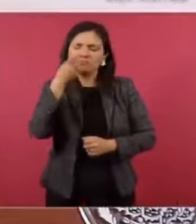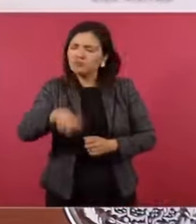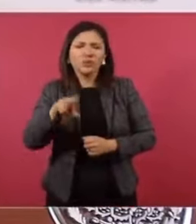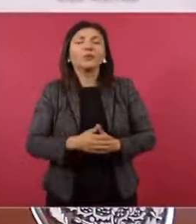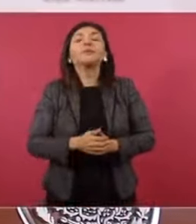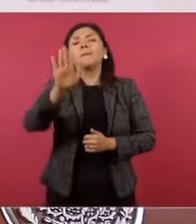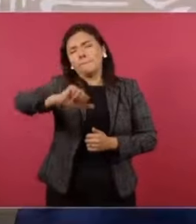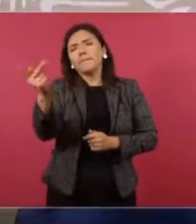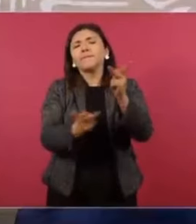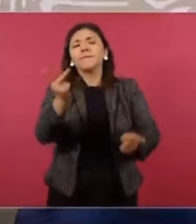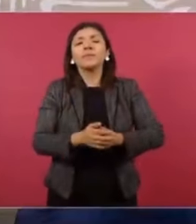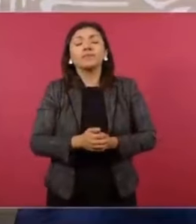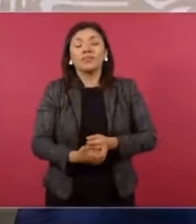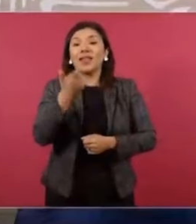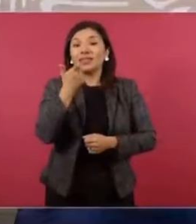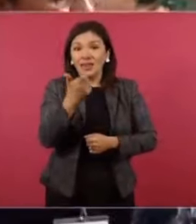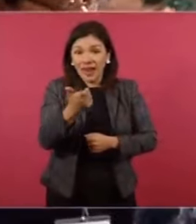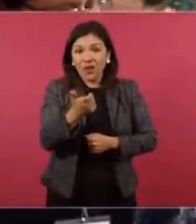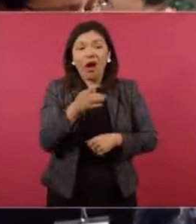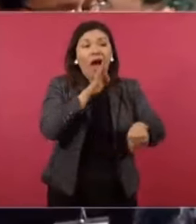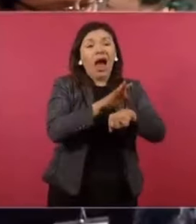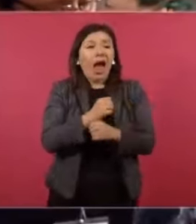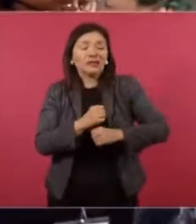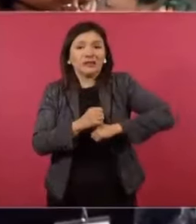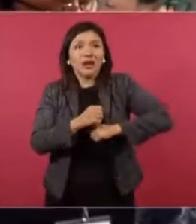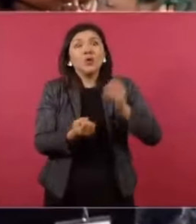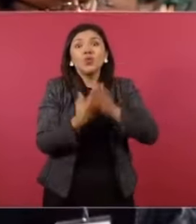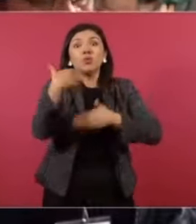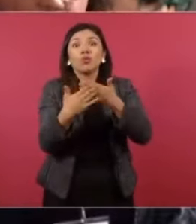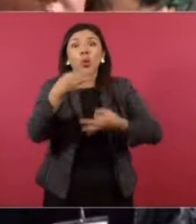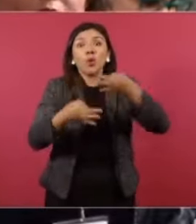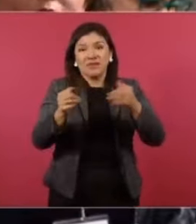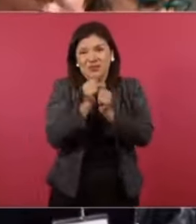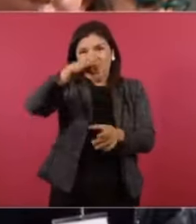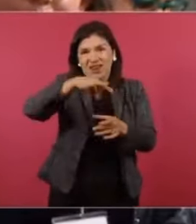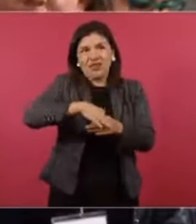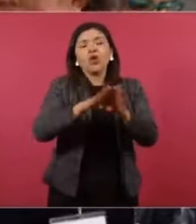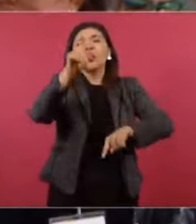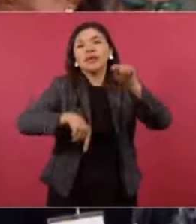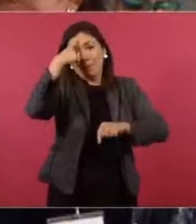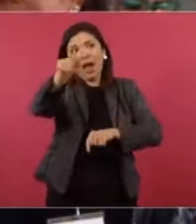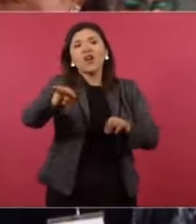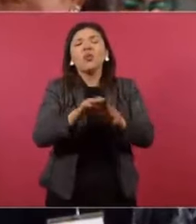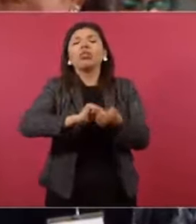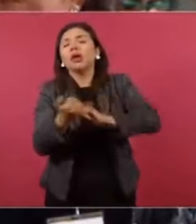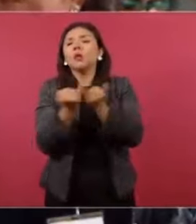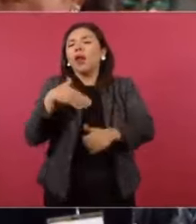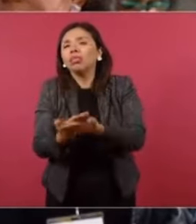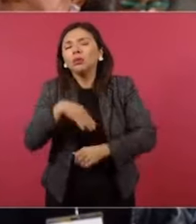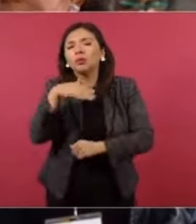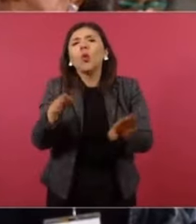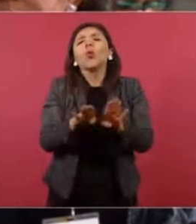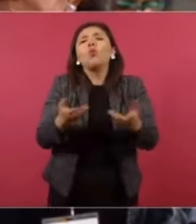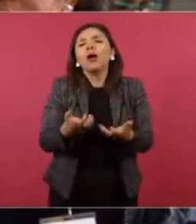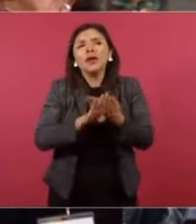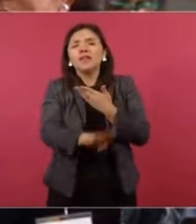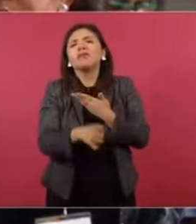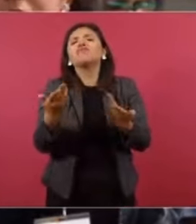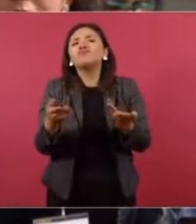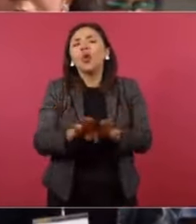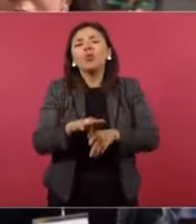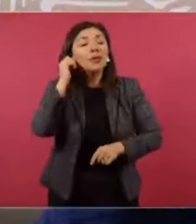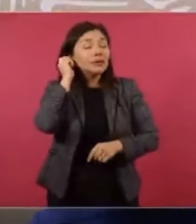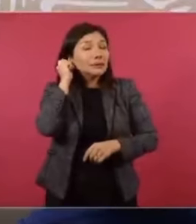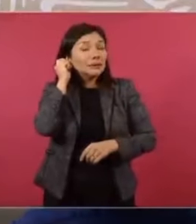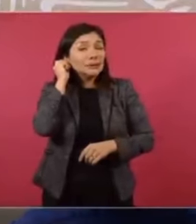Presidente, ¿cómo se puede evitar que el dinero y las influencias corrompan a los nuevos jueces que van a entrar ya por elección? Y los ministros y magistrados, ¿cómo se puede evitar?